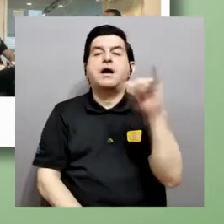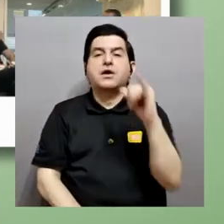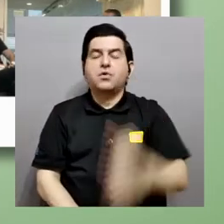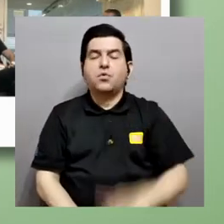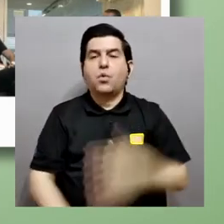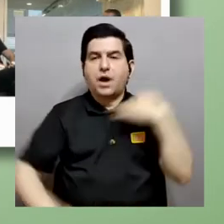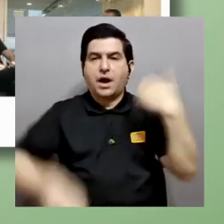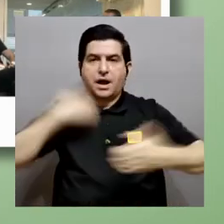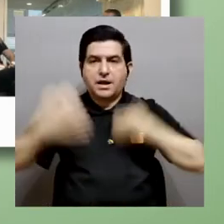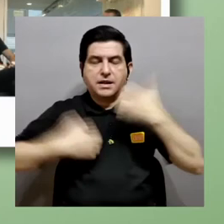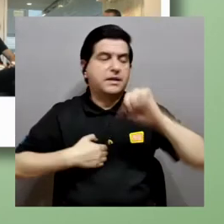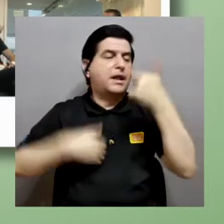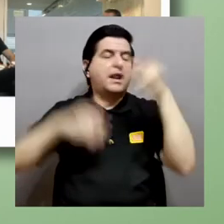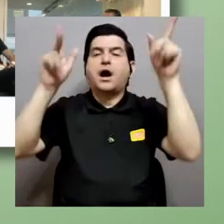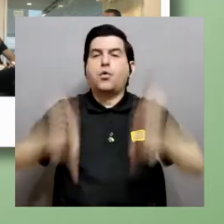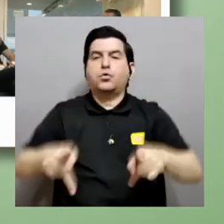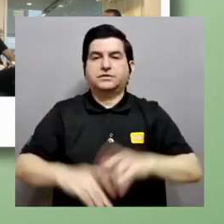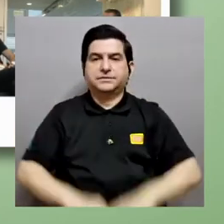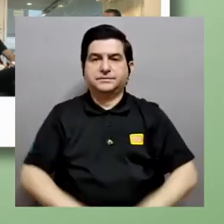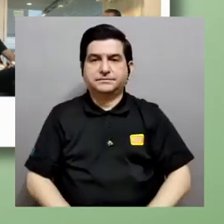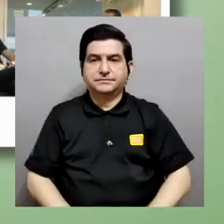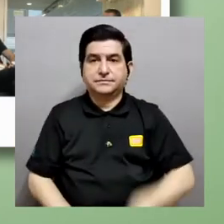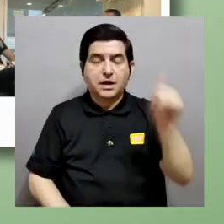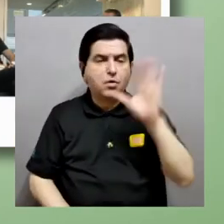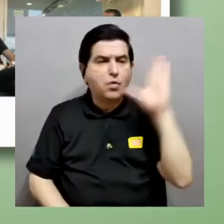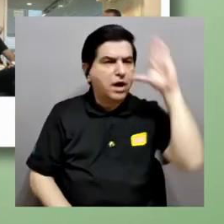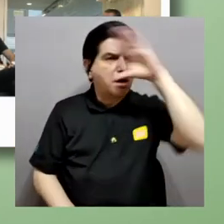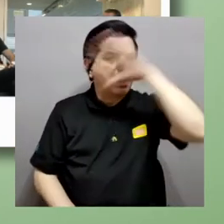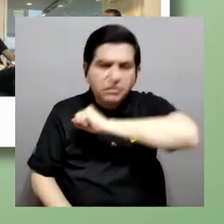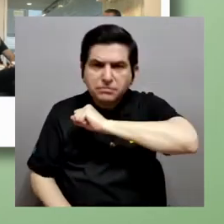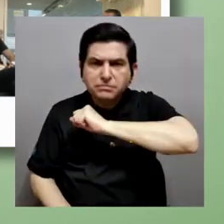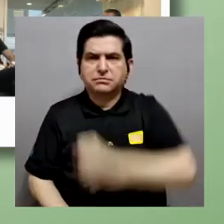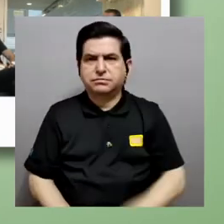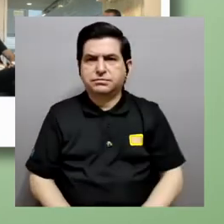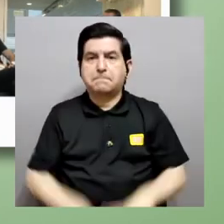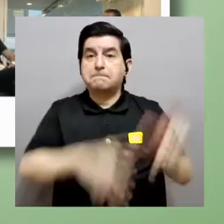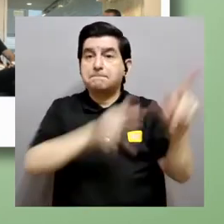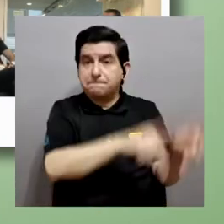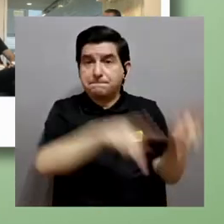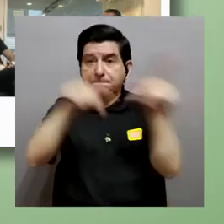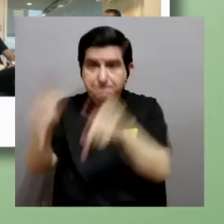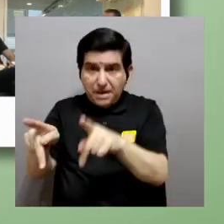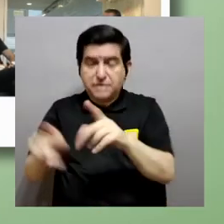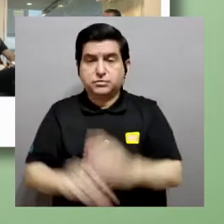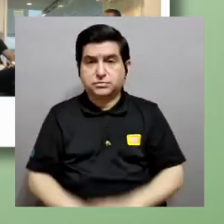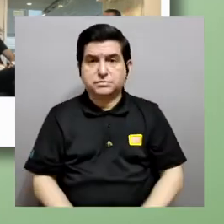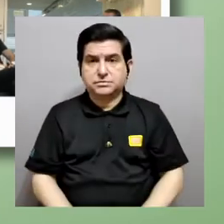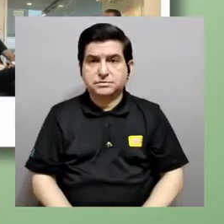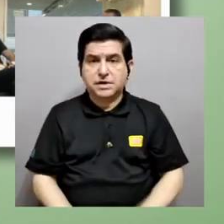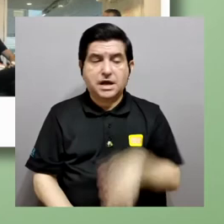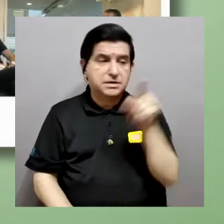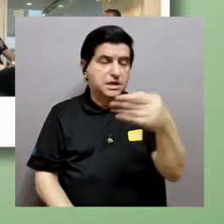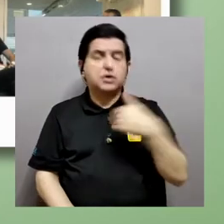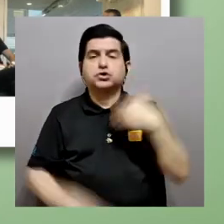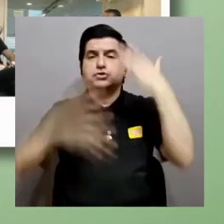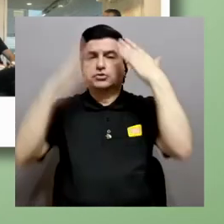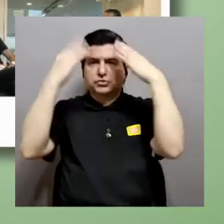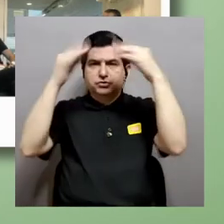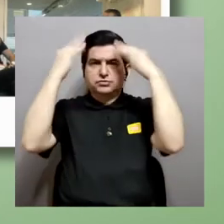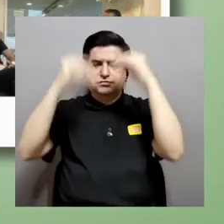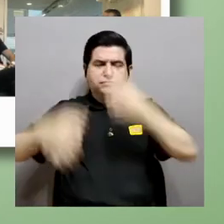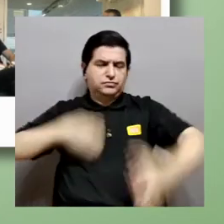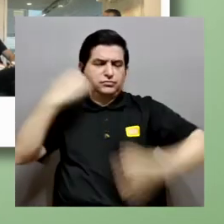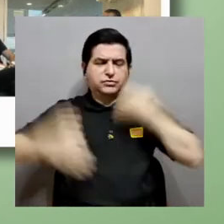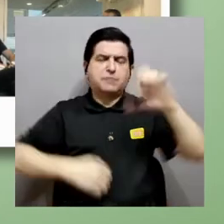también sobre las emociones de la otra persona. También hemos observado que hace que las personas cuando reciben esta